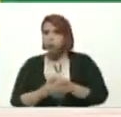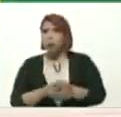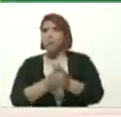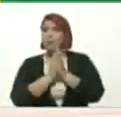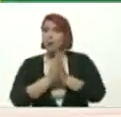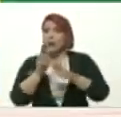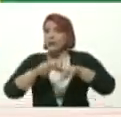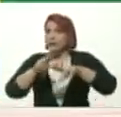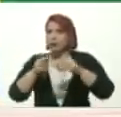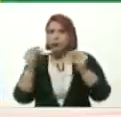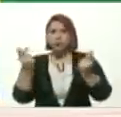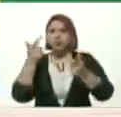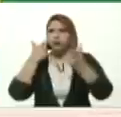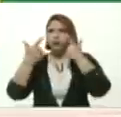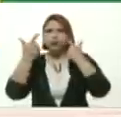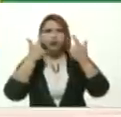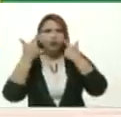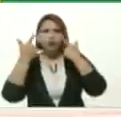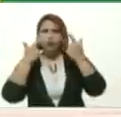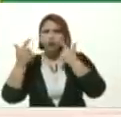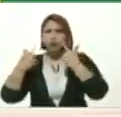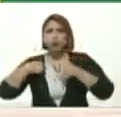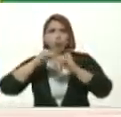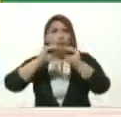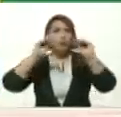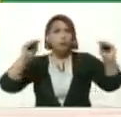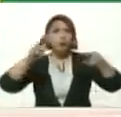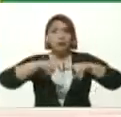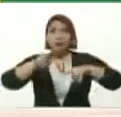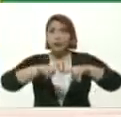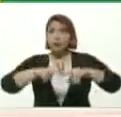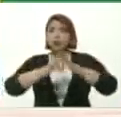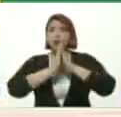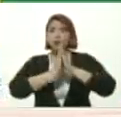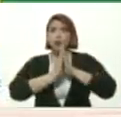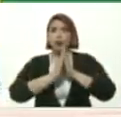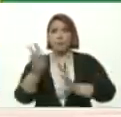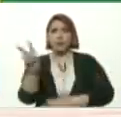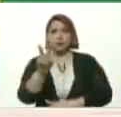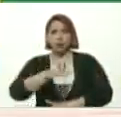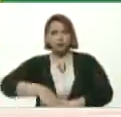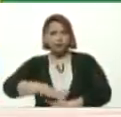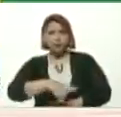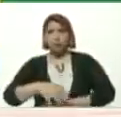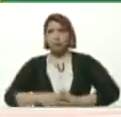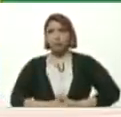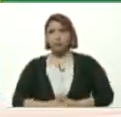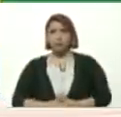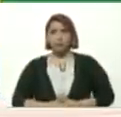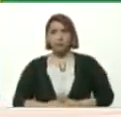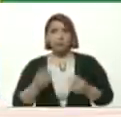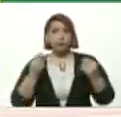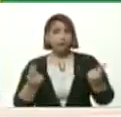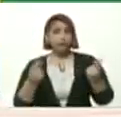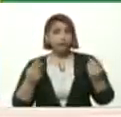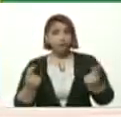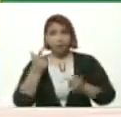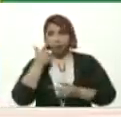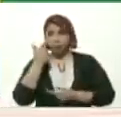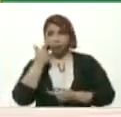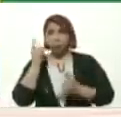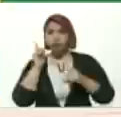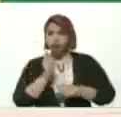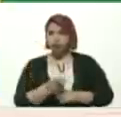Los niños están moscas Y yo le hago un llamado A los niños y niñas De Venezuela A estar pilas A